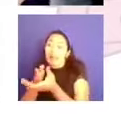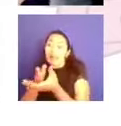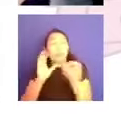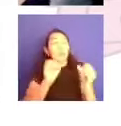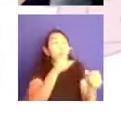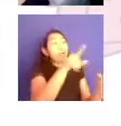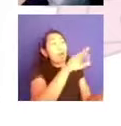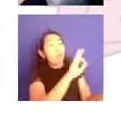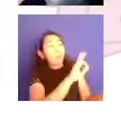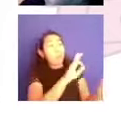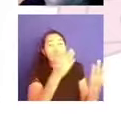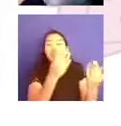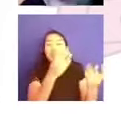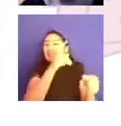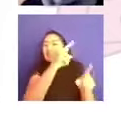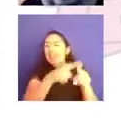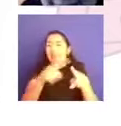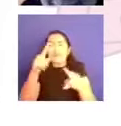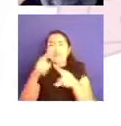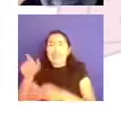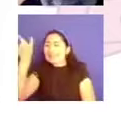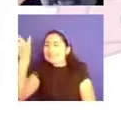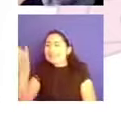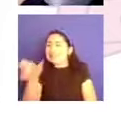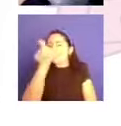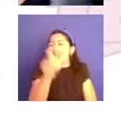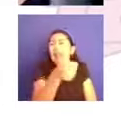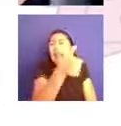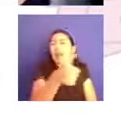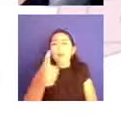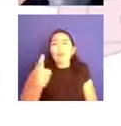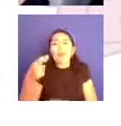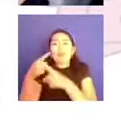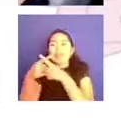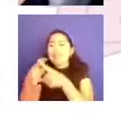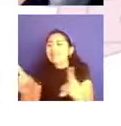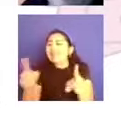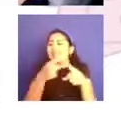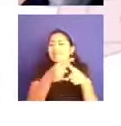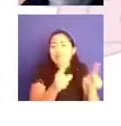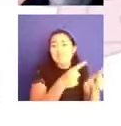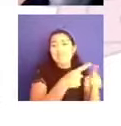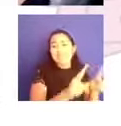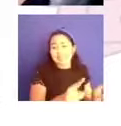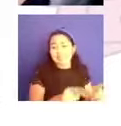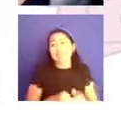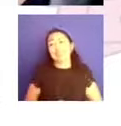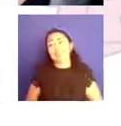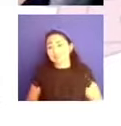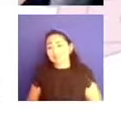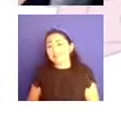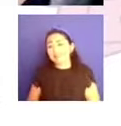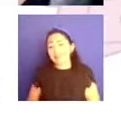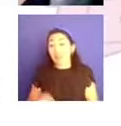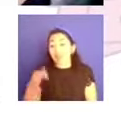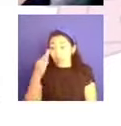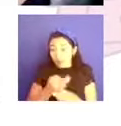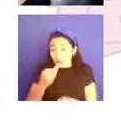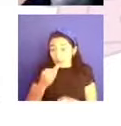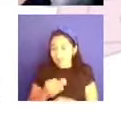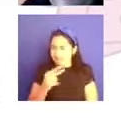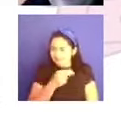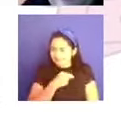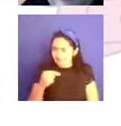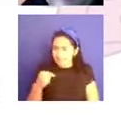tenemos capacidades y fortalezas, que estamos en un tiempo, en un espacio en el cual nosotros podemos